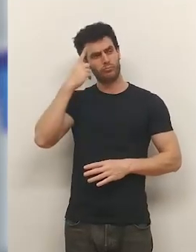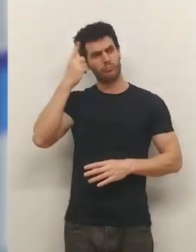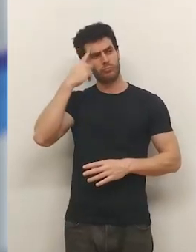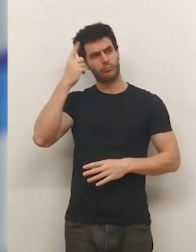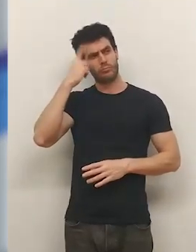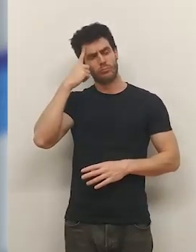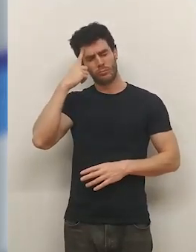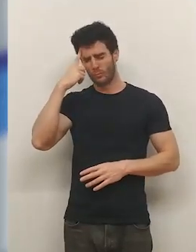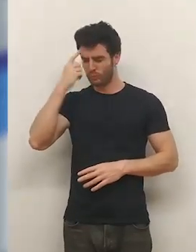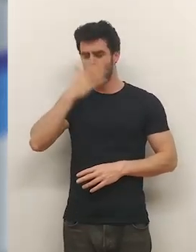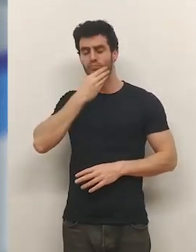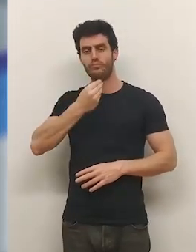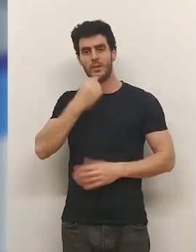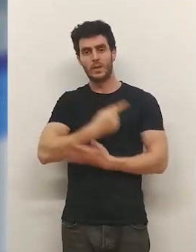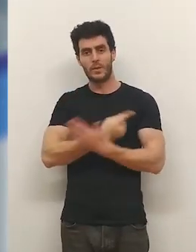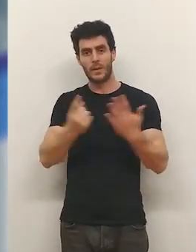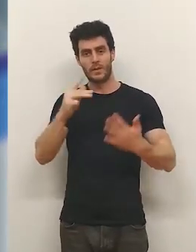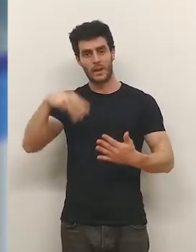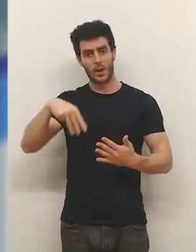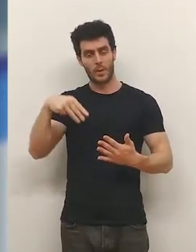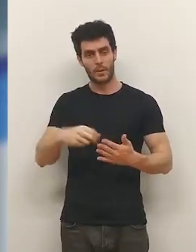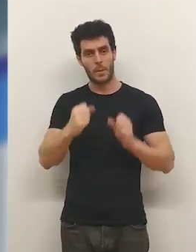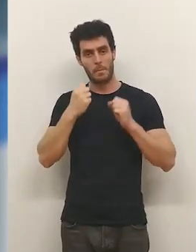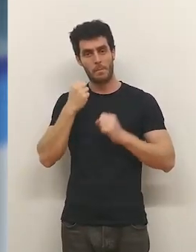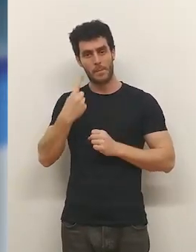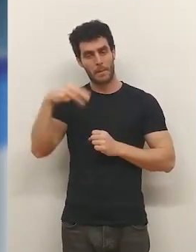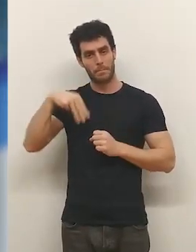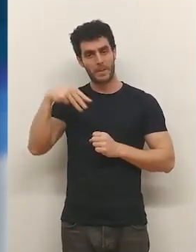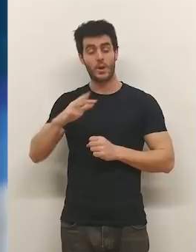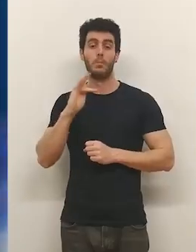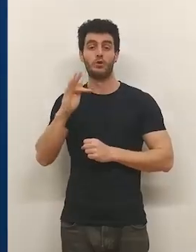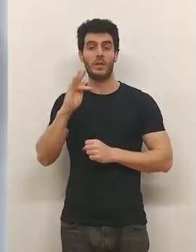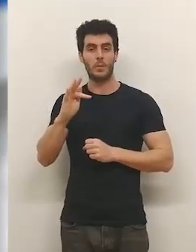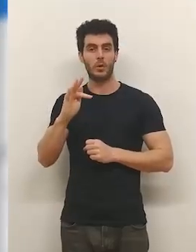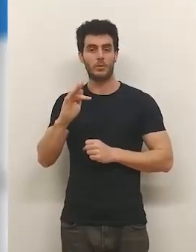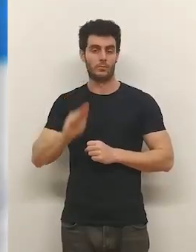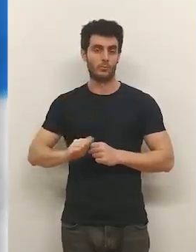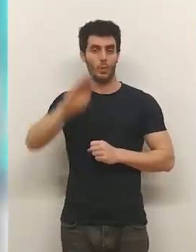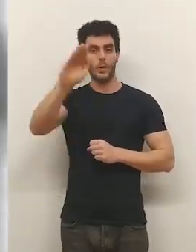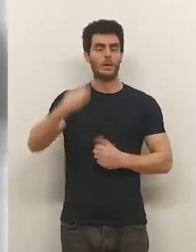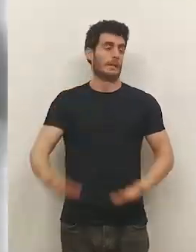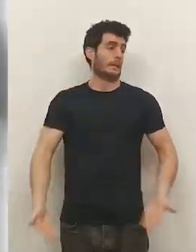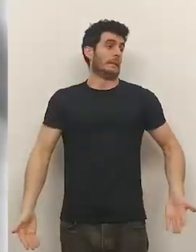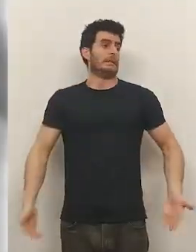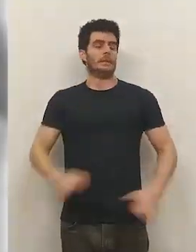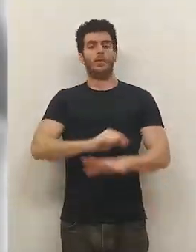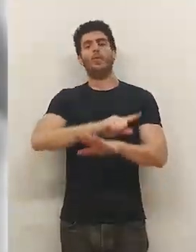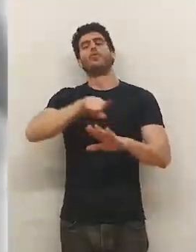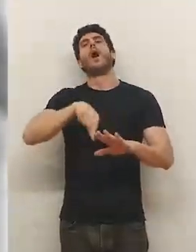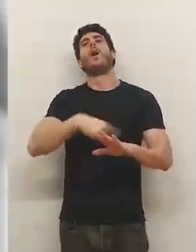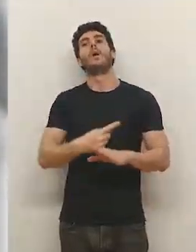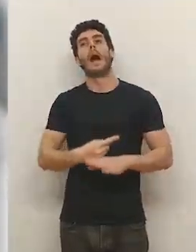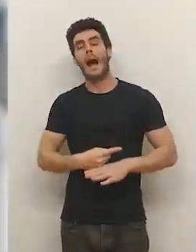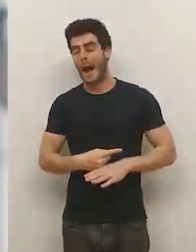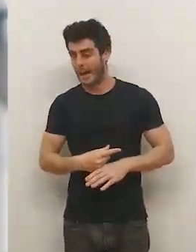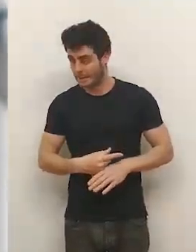una buena gesta... ...son 16 kilómetros, mil metros positivos y esto hace que en una hora